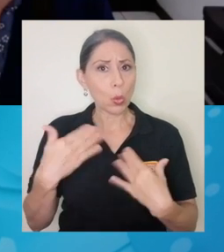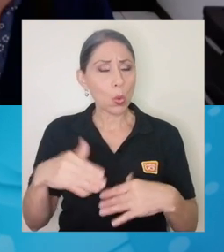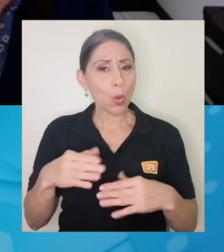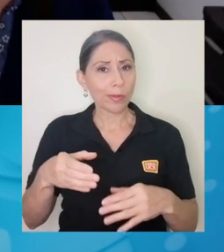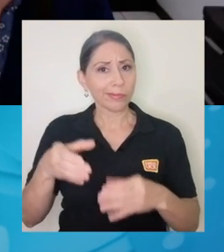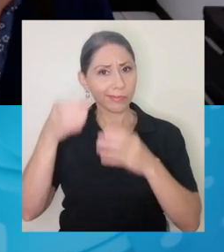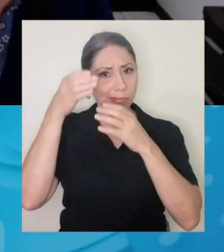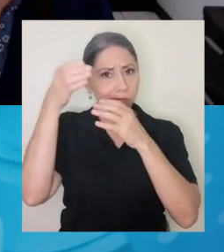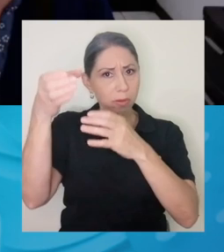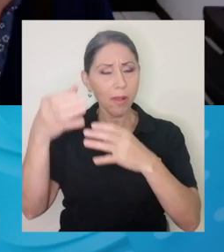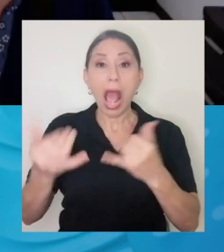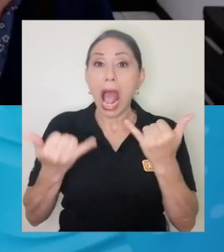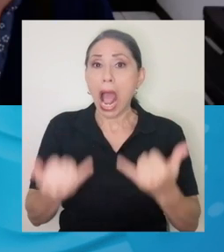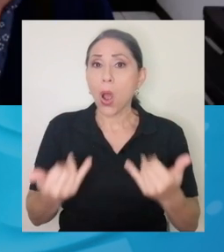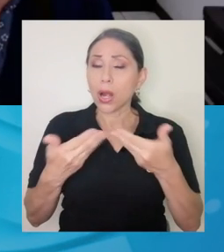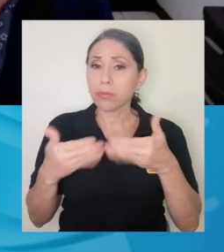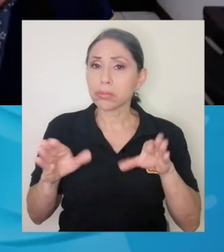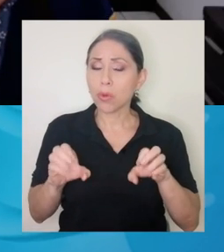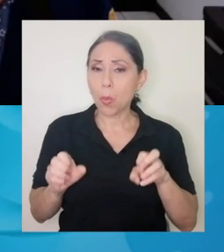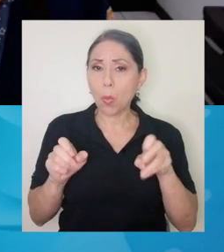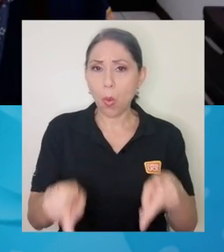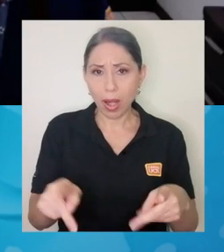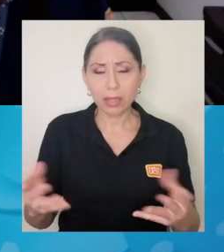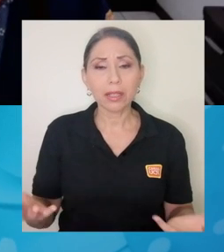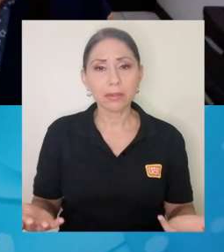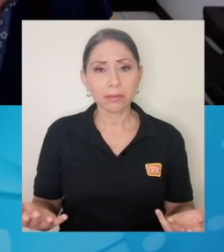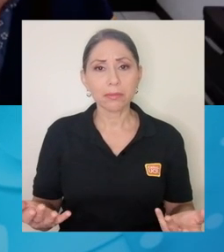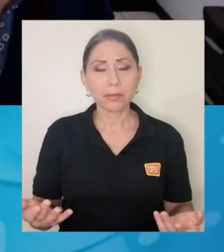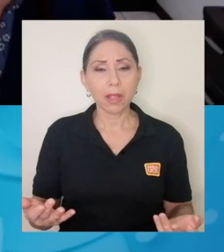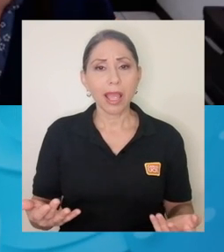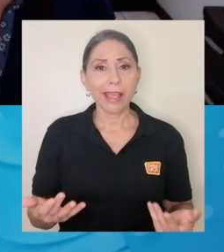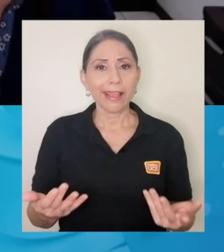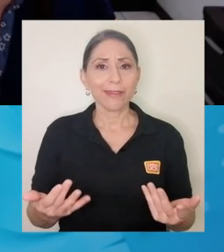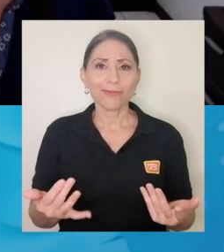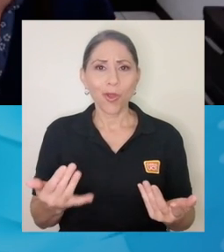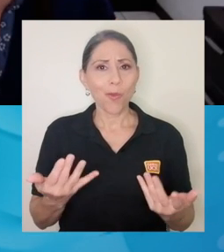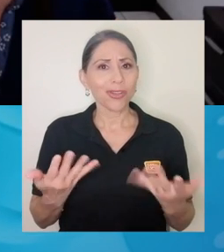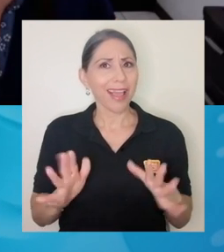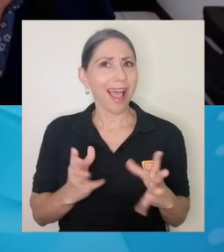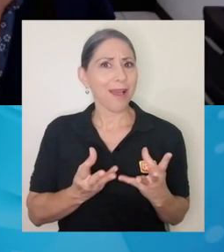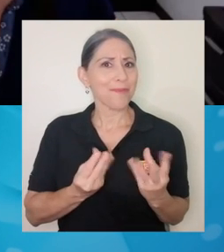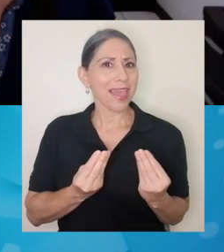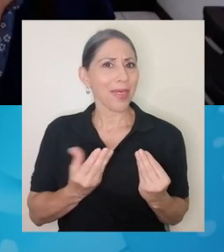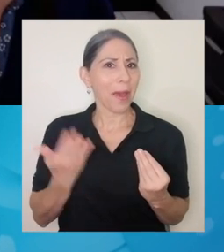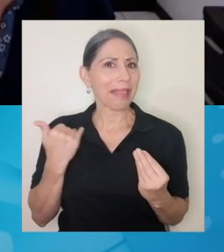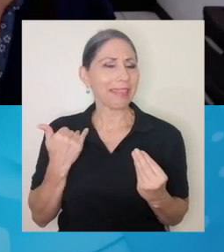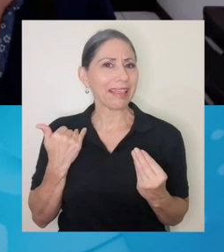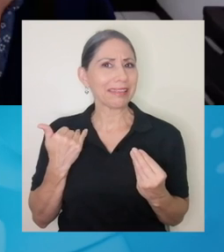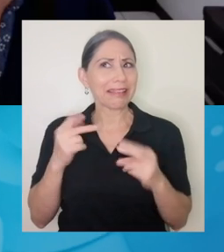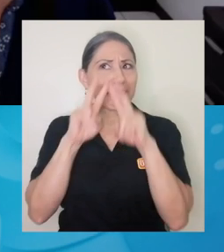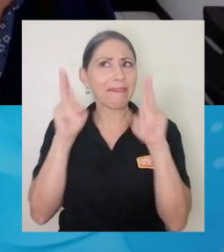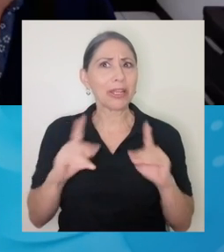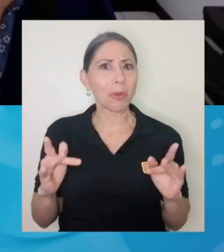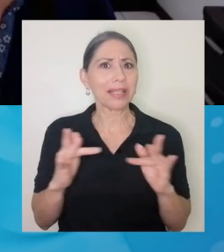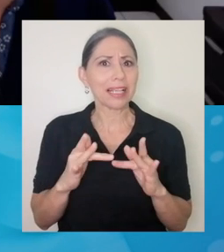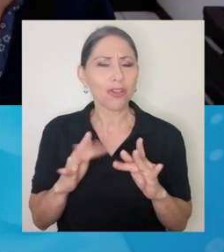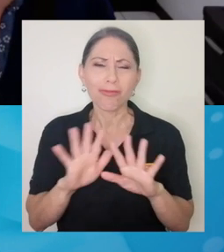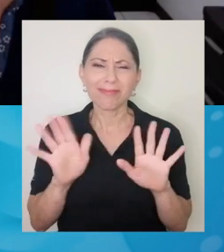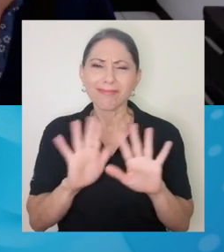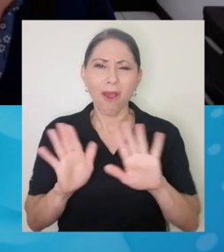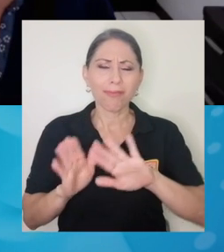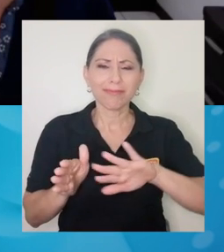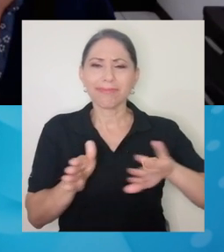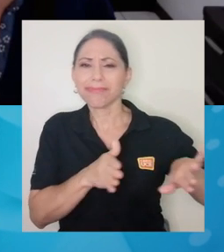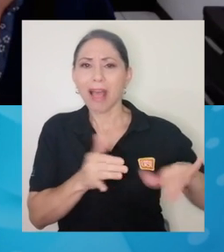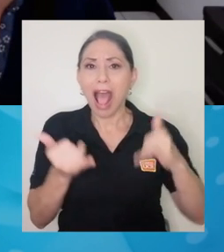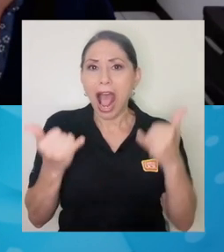manera que se han abierto más bien puertas, se ha como roto un poco el miedo que teníamos a la virtualización y a